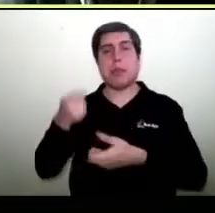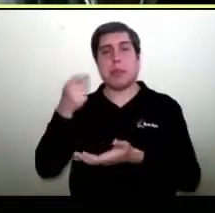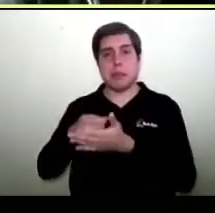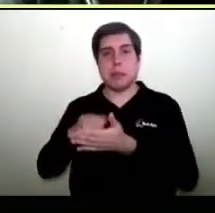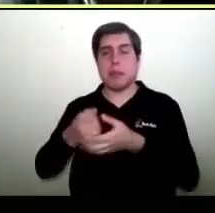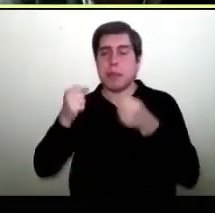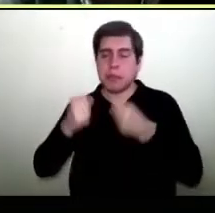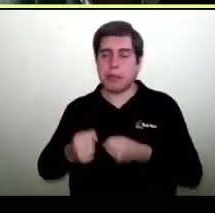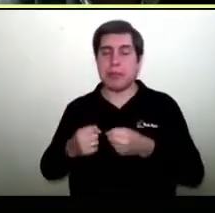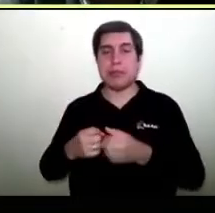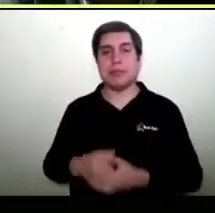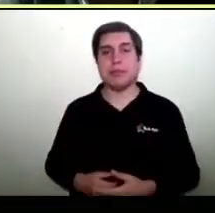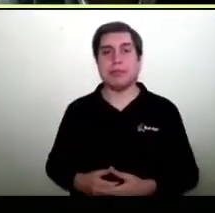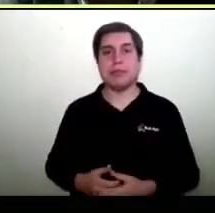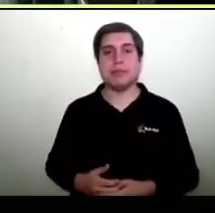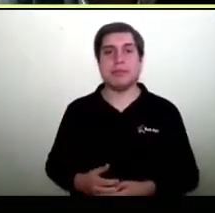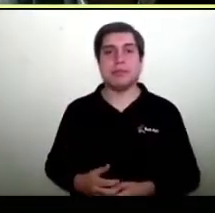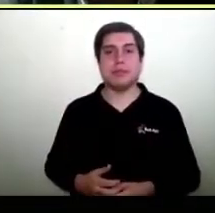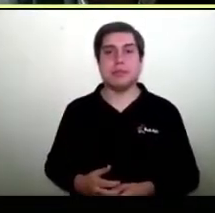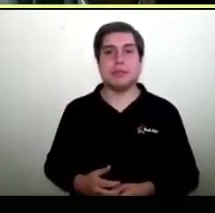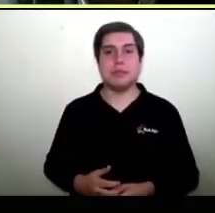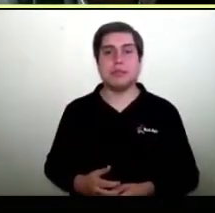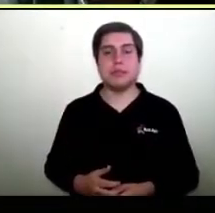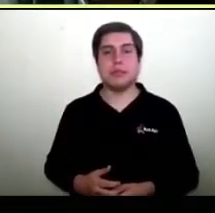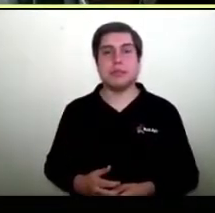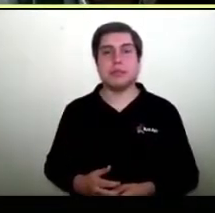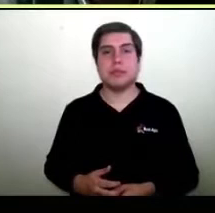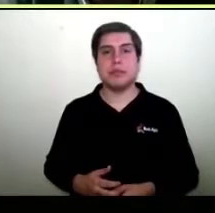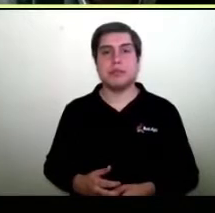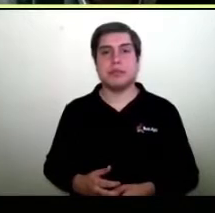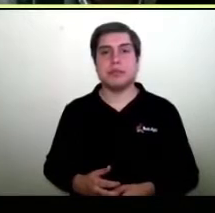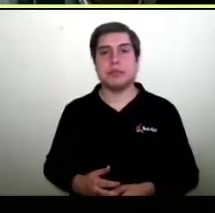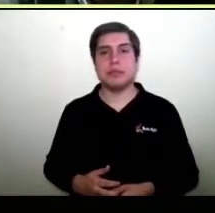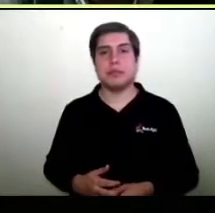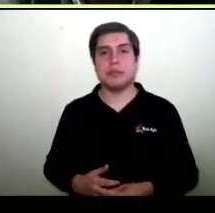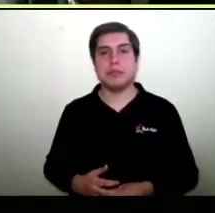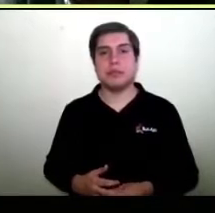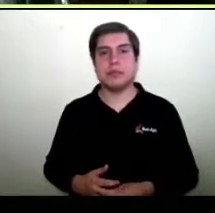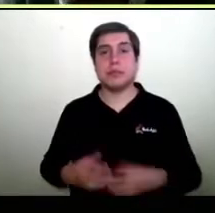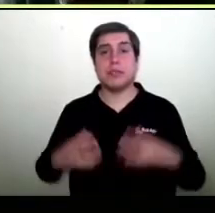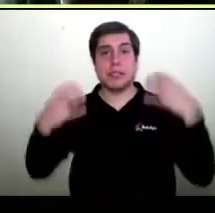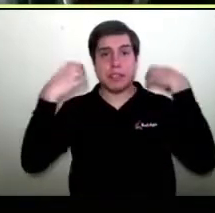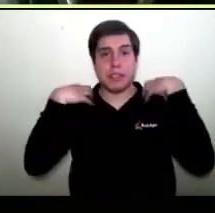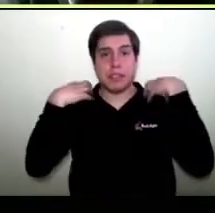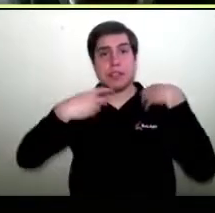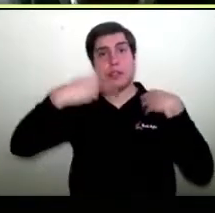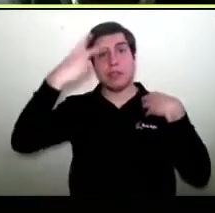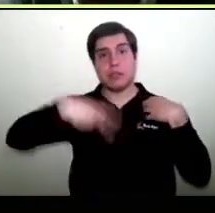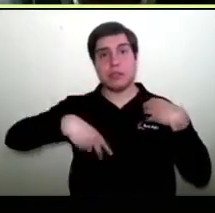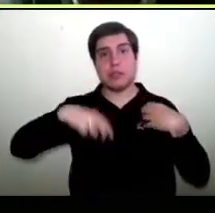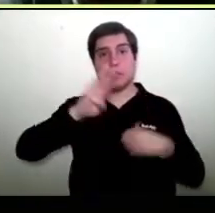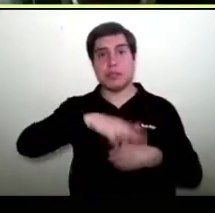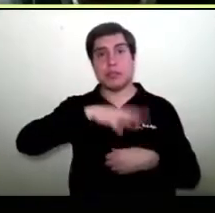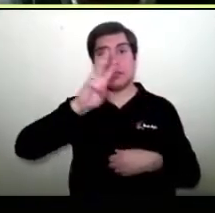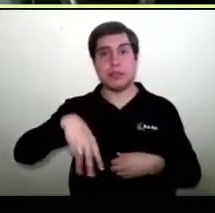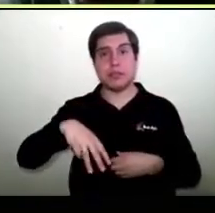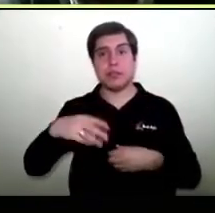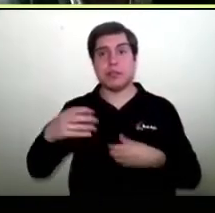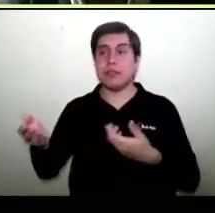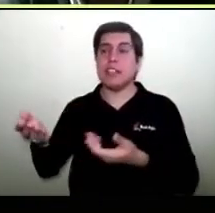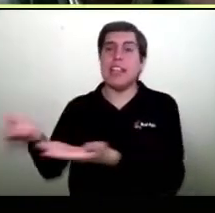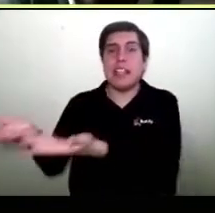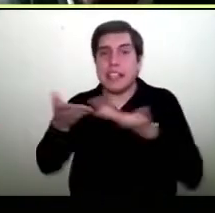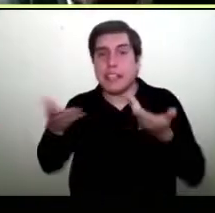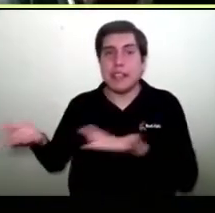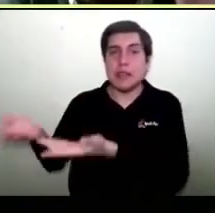y eso es muy importante también como concepto. ¿Es responsabilidad del dueño del mall a traer compradores hasta el marketplace?